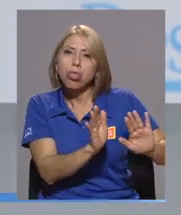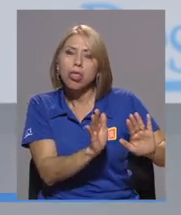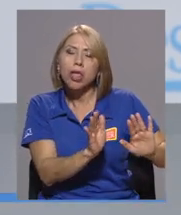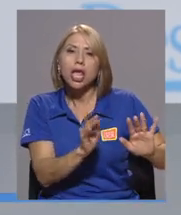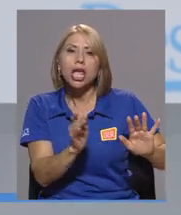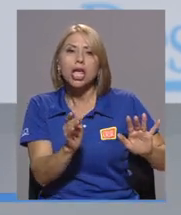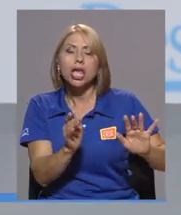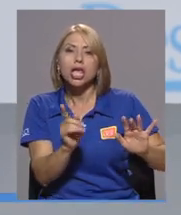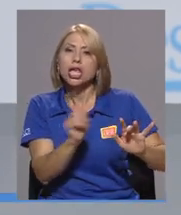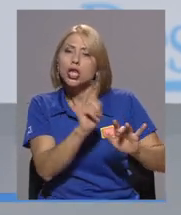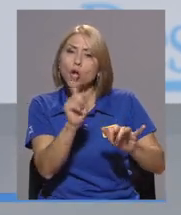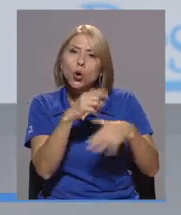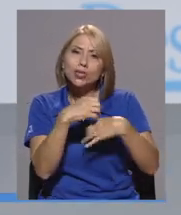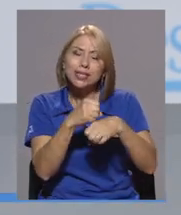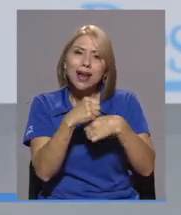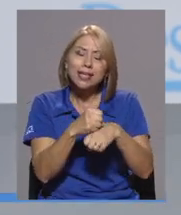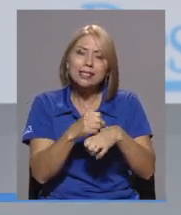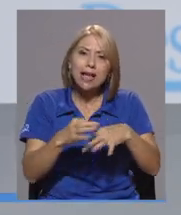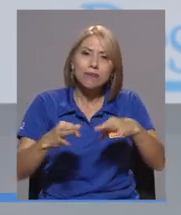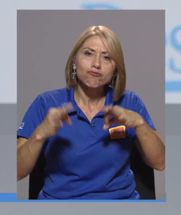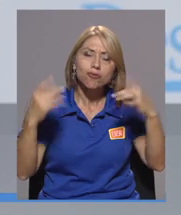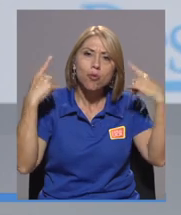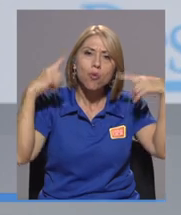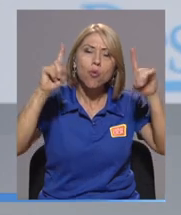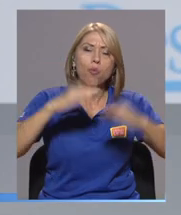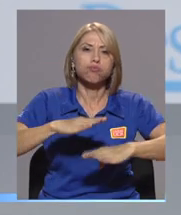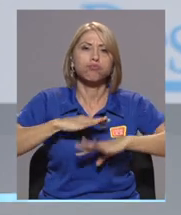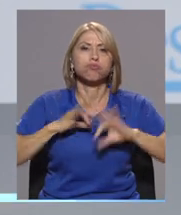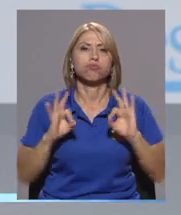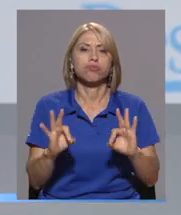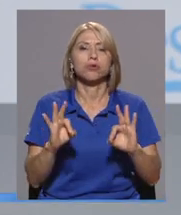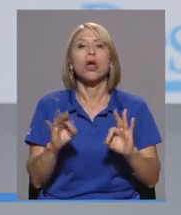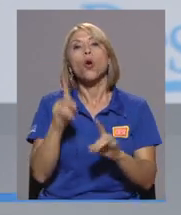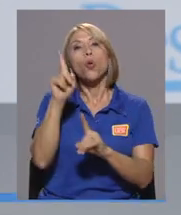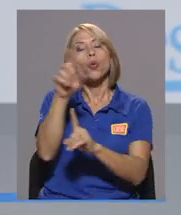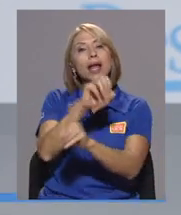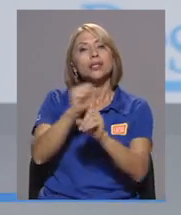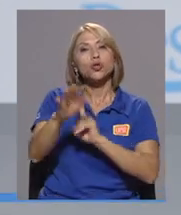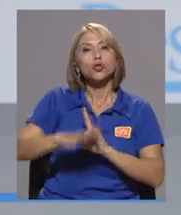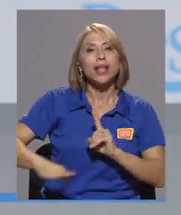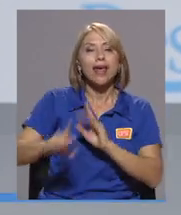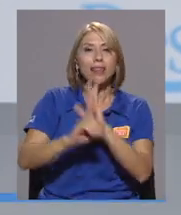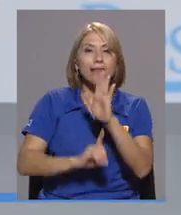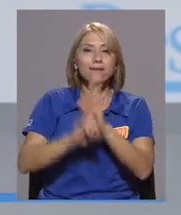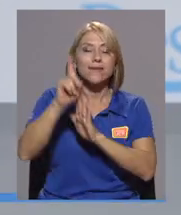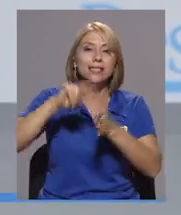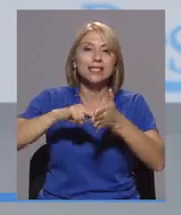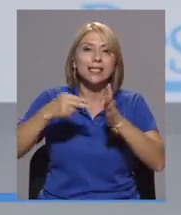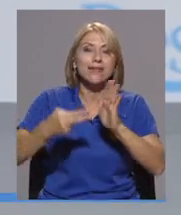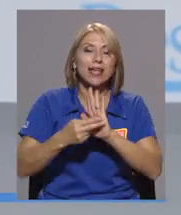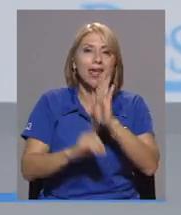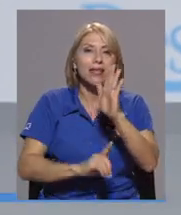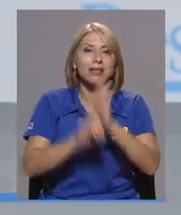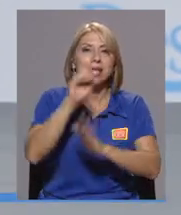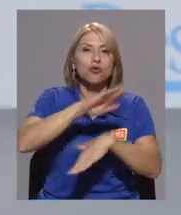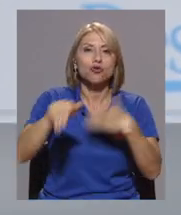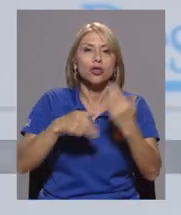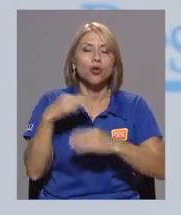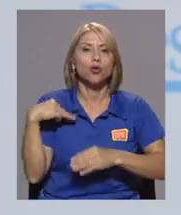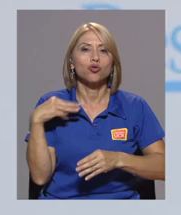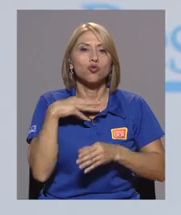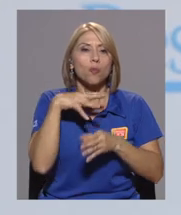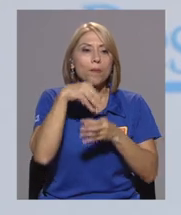retrotraídos y no se realizan plenamente. Y una sociedad